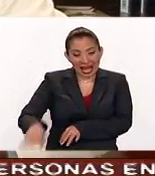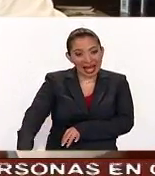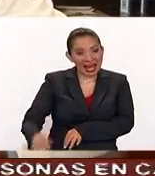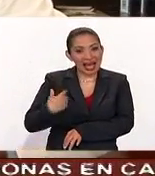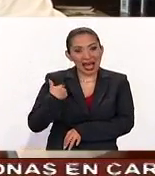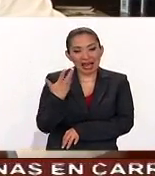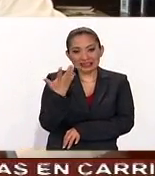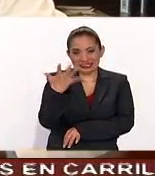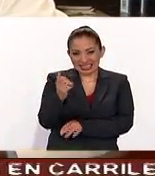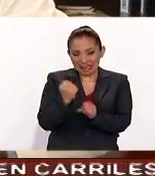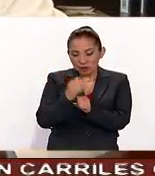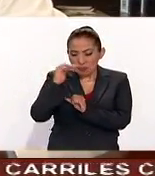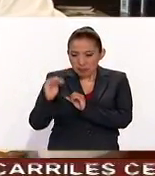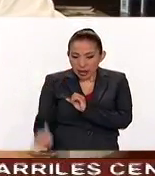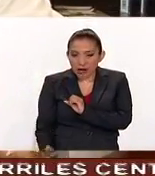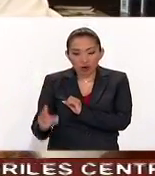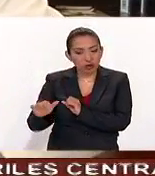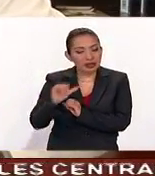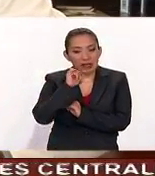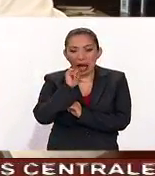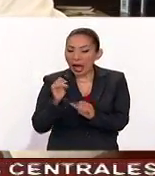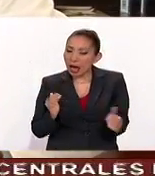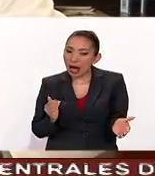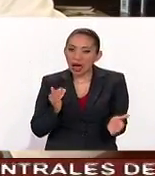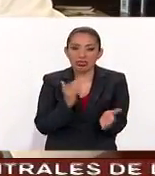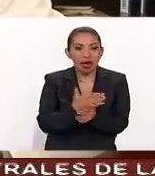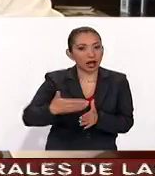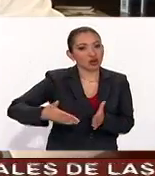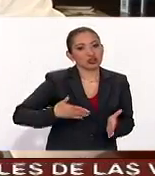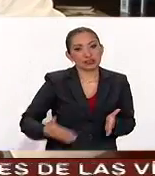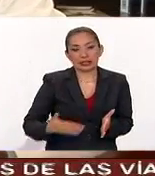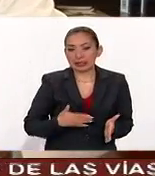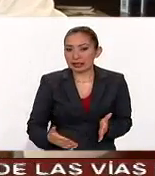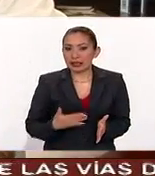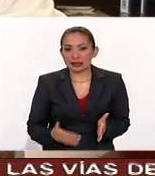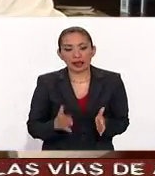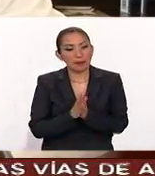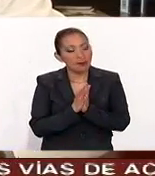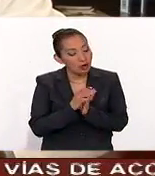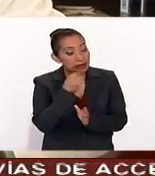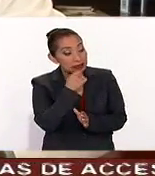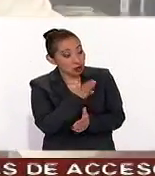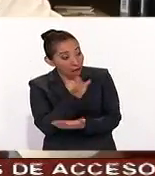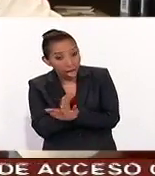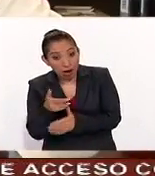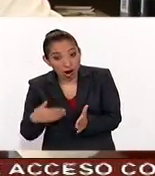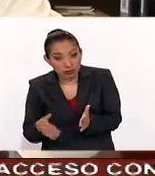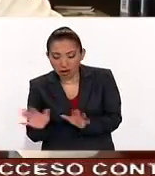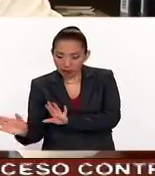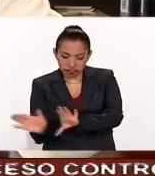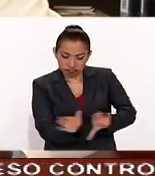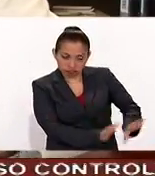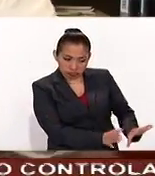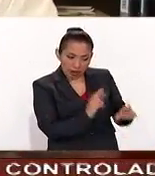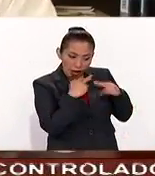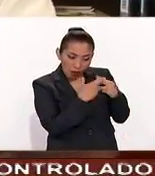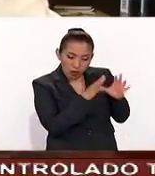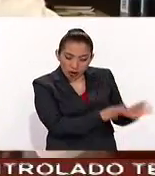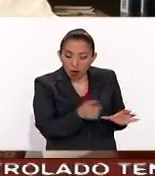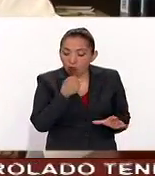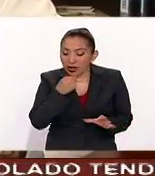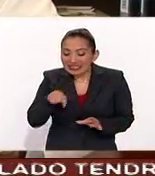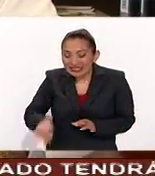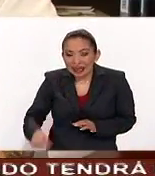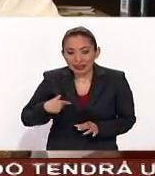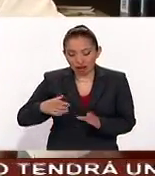menores de 10 años, no tienen nada que estar haciendo en la cocina. Entonces, no meter a los niños en la cocina y en las reuniones, no tener a los